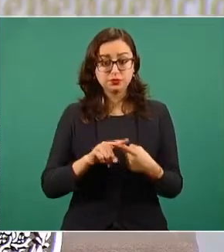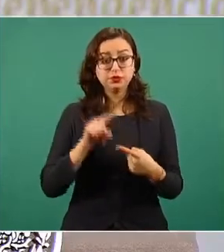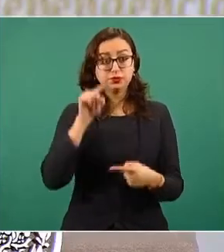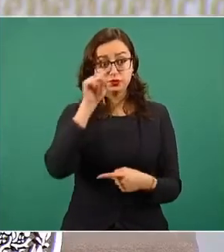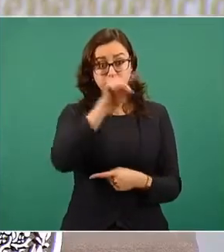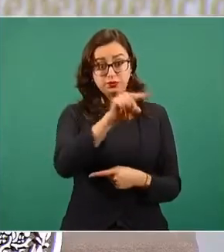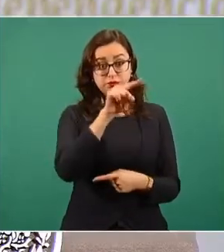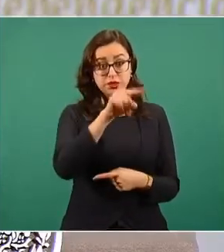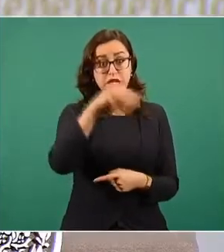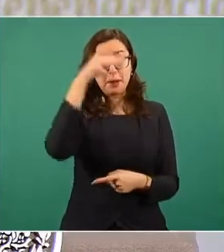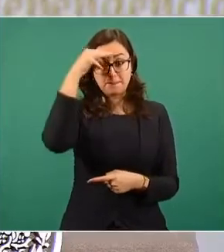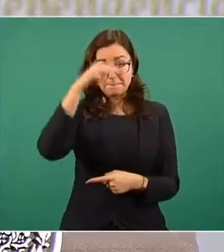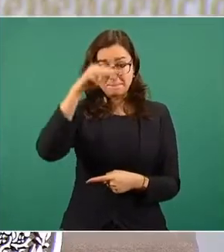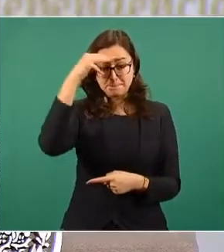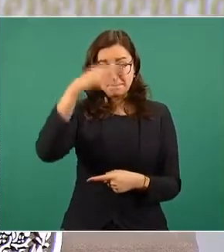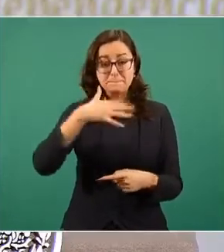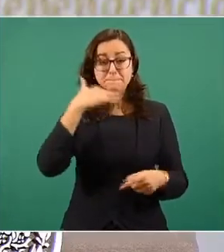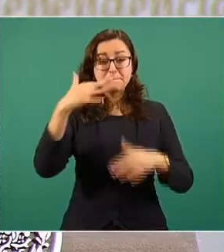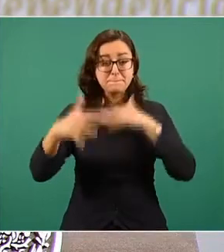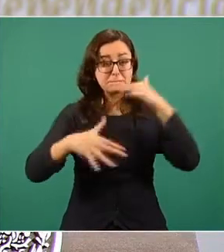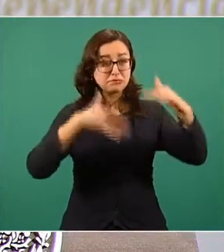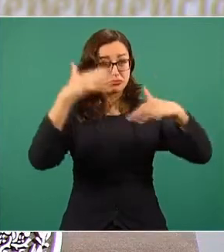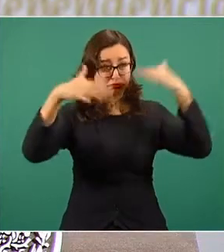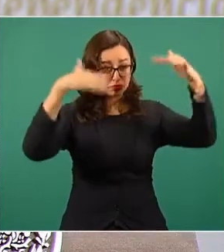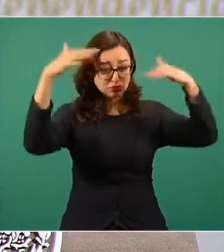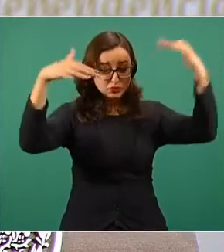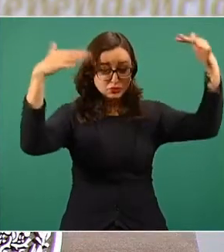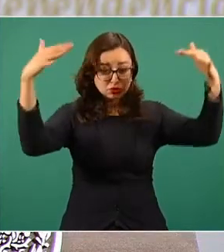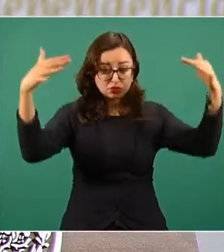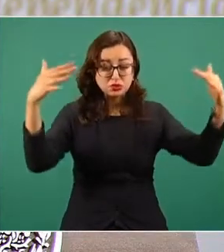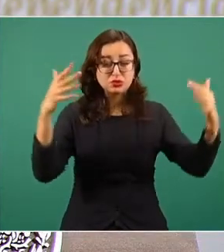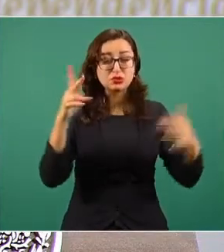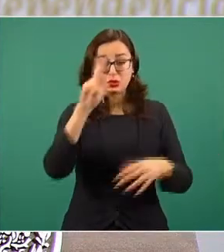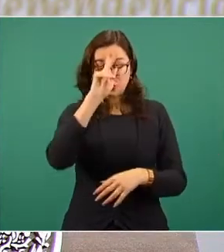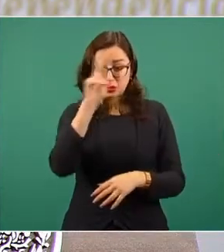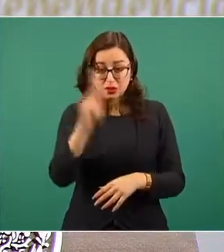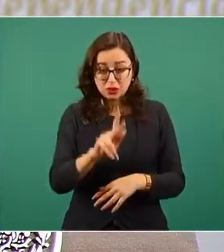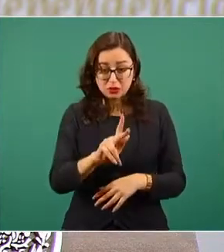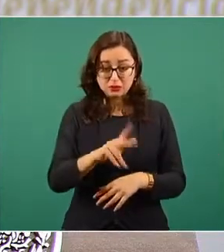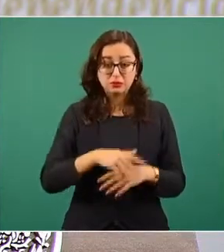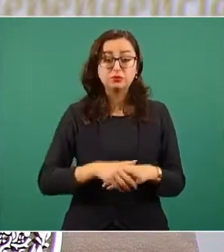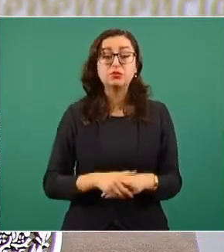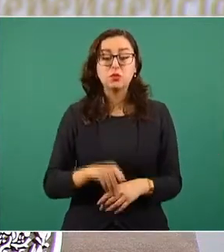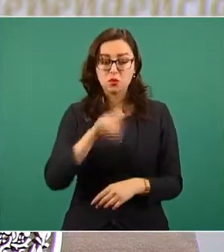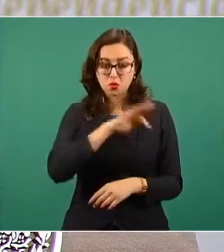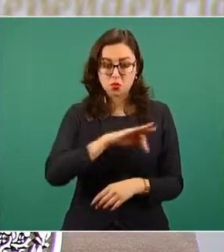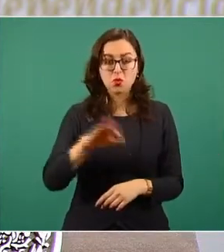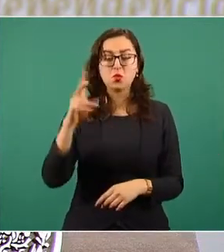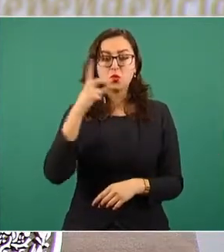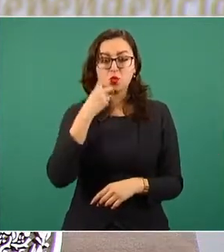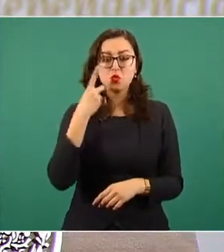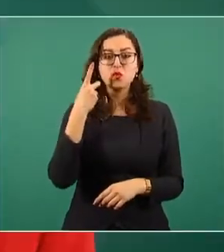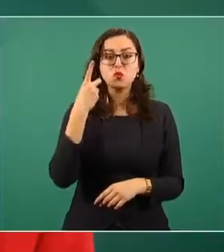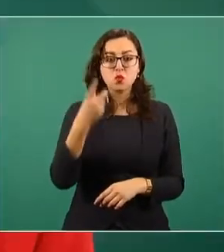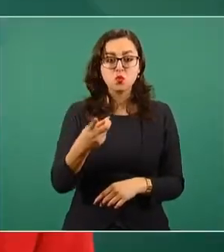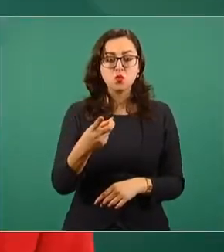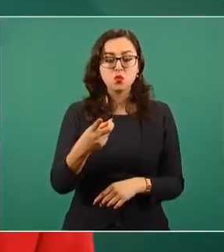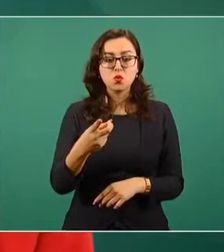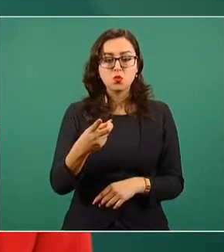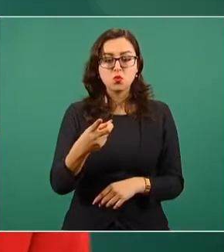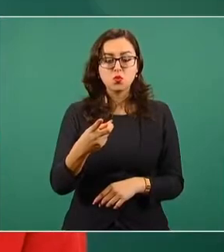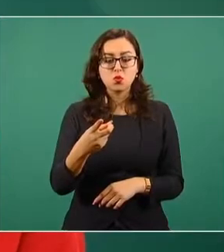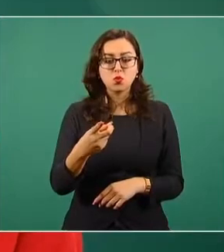municipios más contaminados de la región. Sí, te podría decir que podría yo hablar